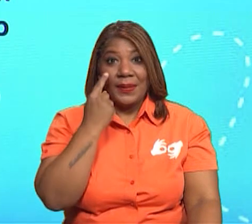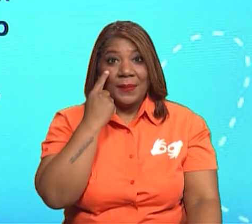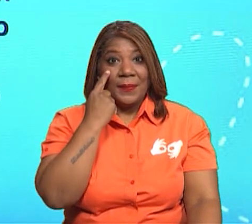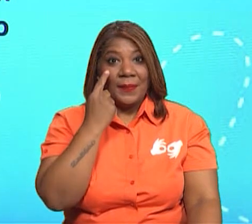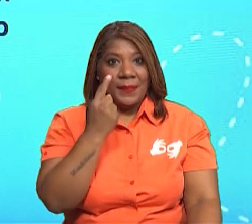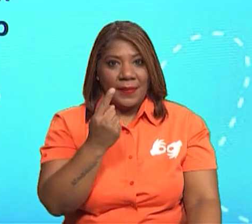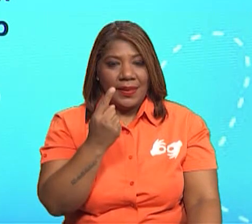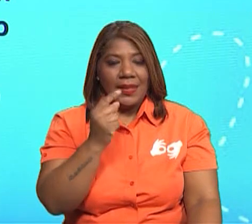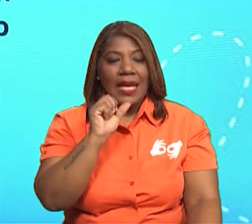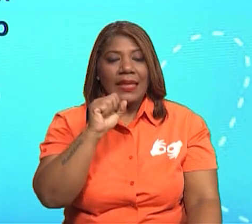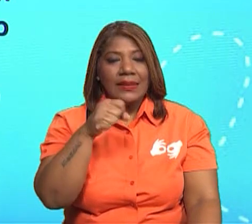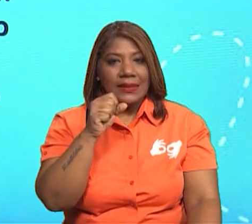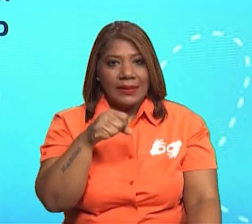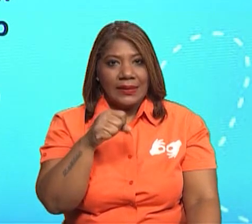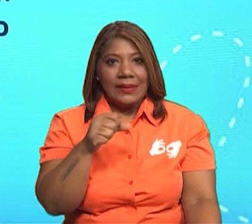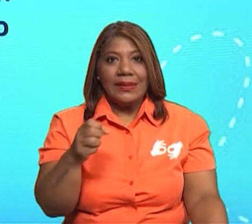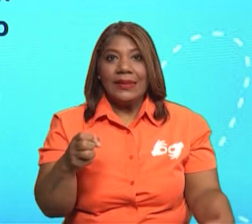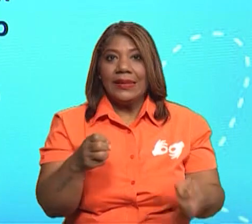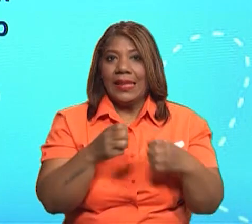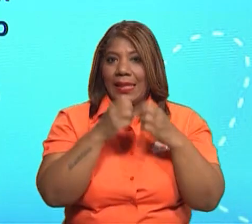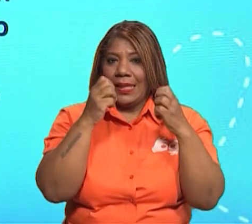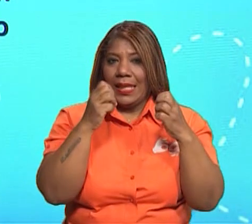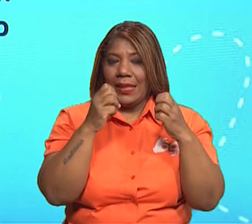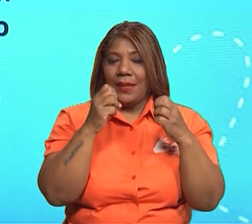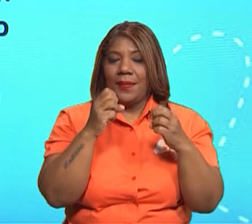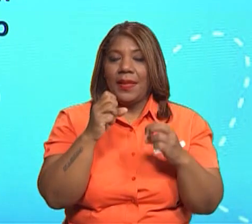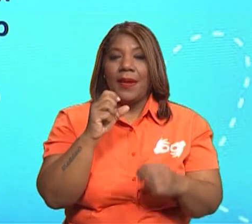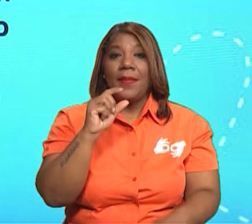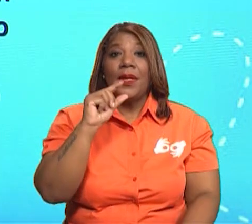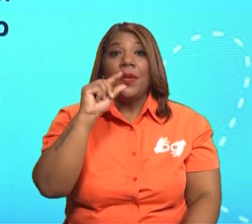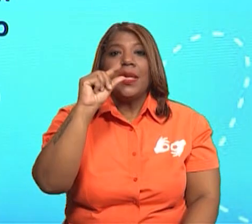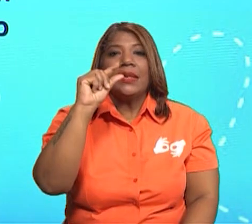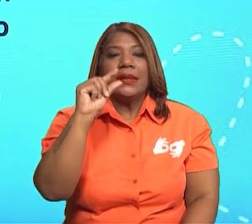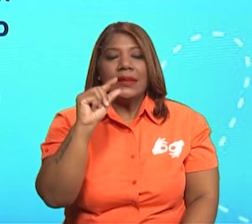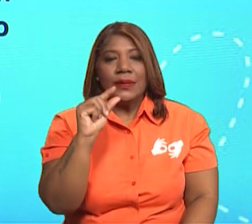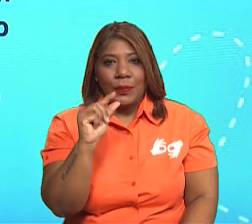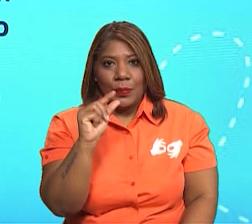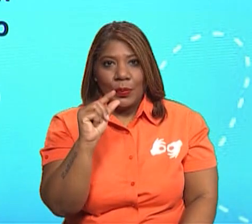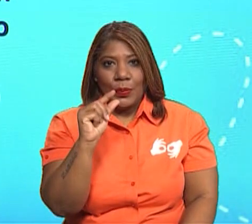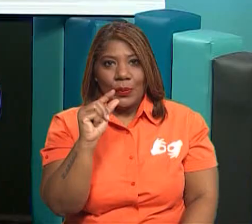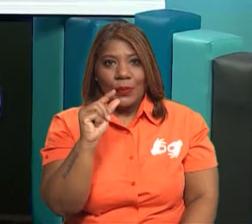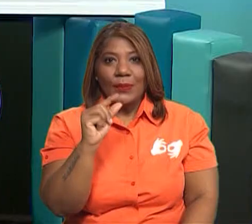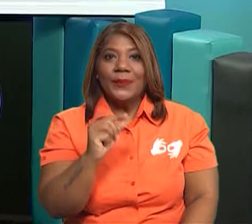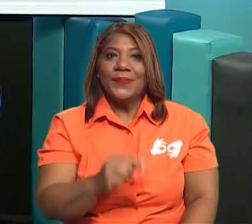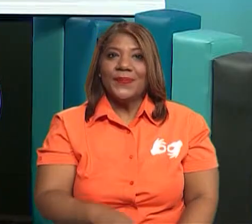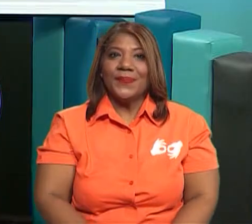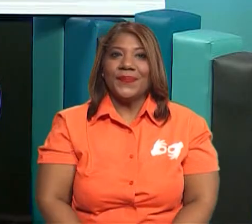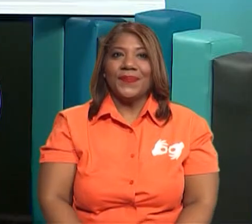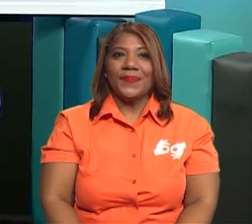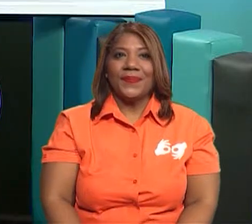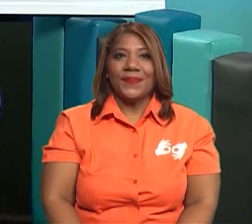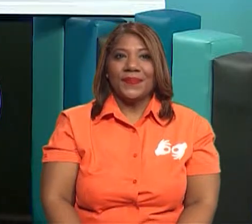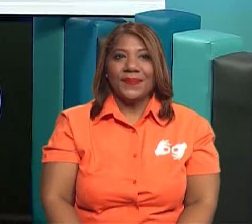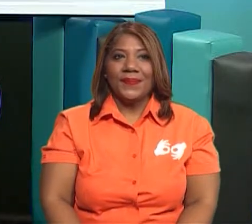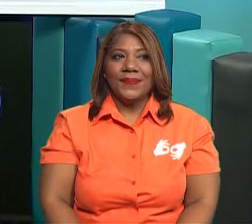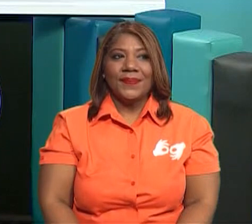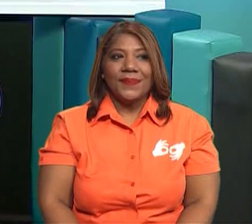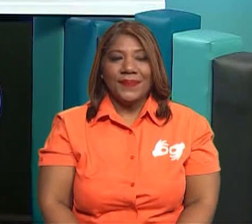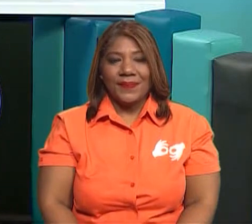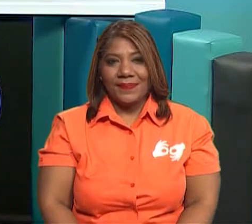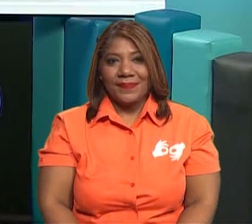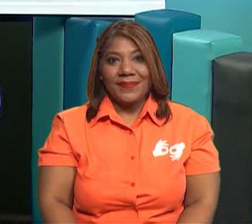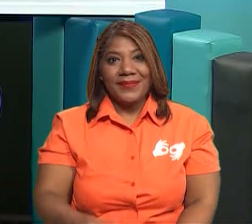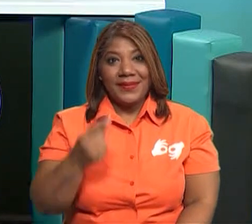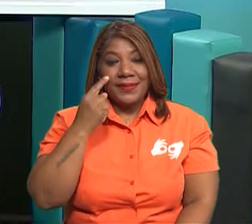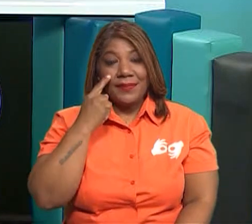energía, pero dura poco, ¿ok? Bien, mis queridos estudiantes, de esta manera está constituido el plato